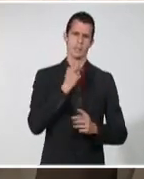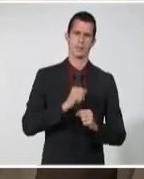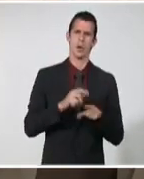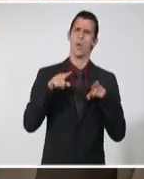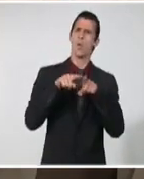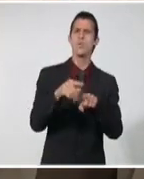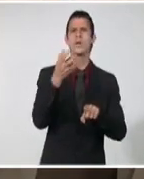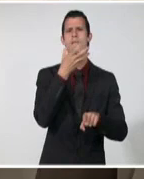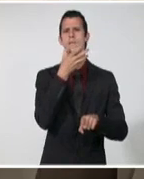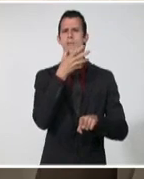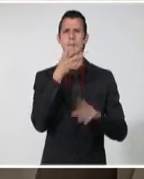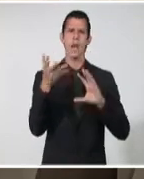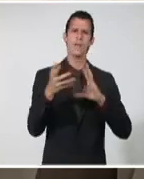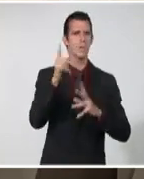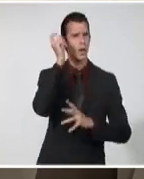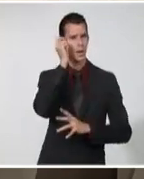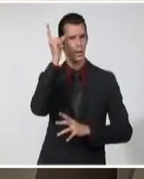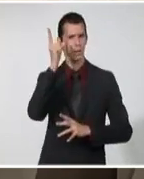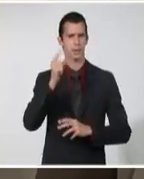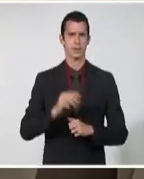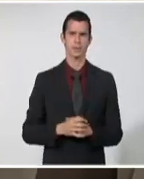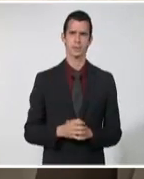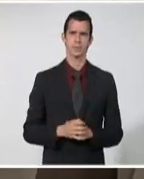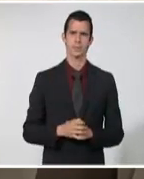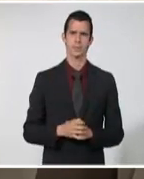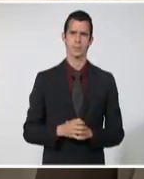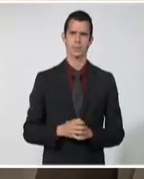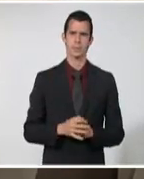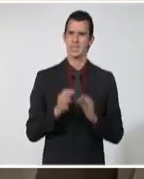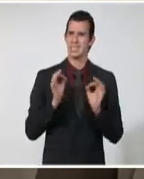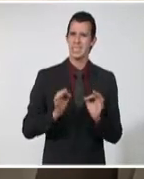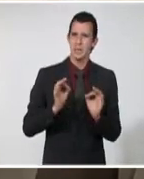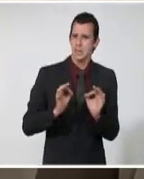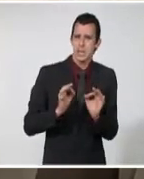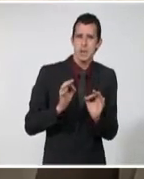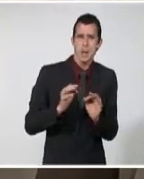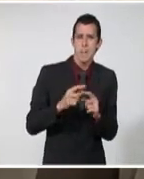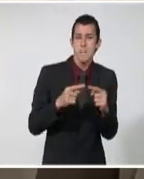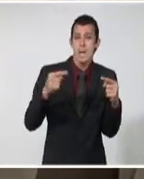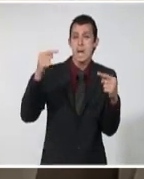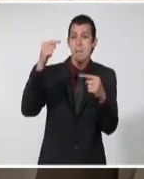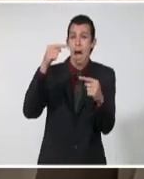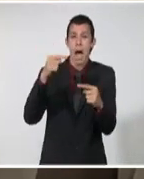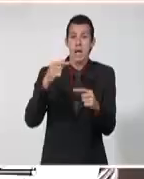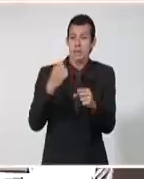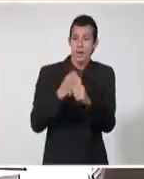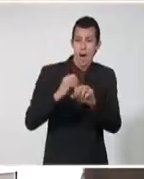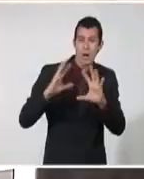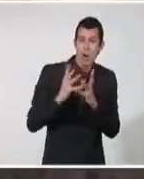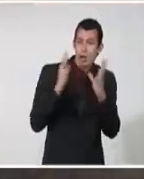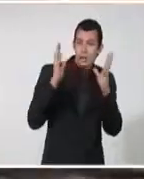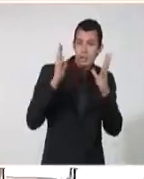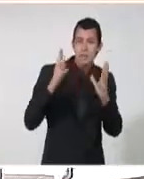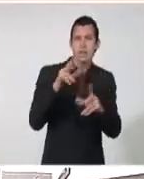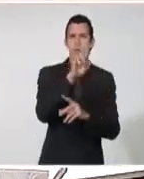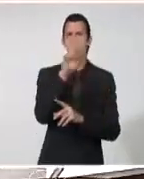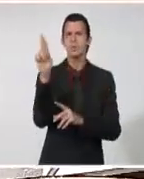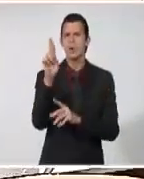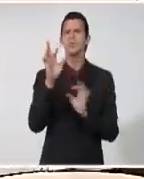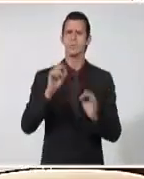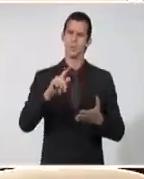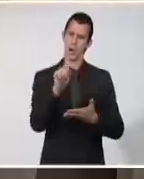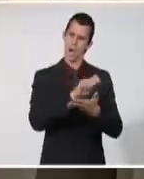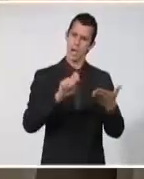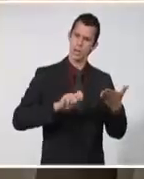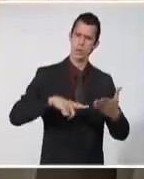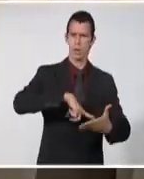Y estamos, estaremos siempre en el frente de batalla. Que no se equivoquen ni el amigo ni el enemigo. La verdad